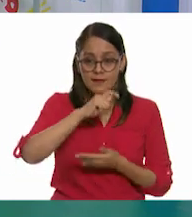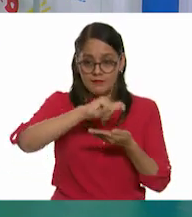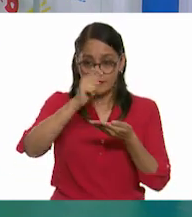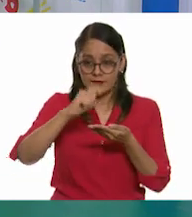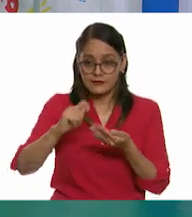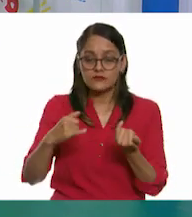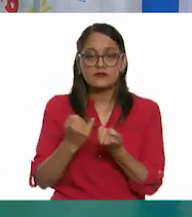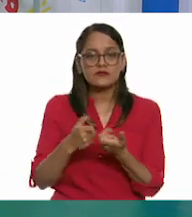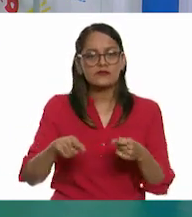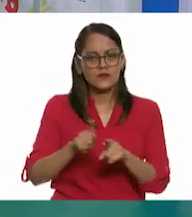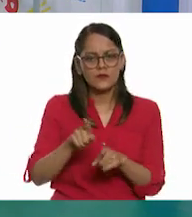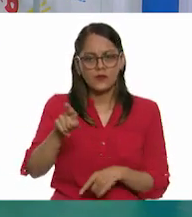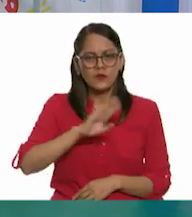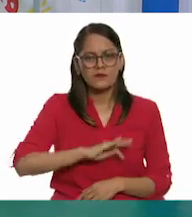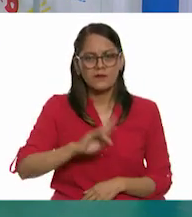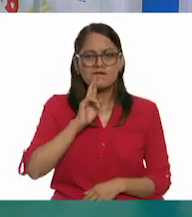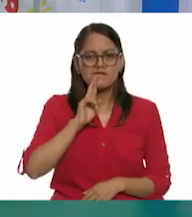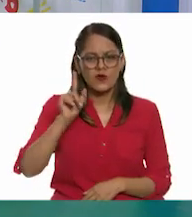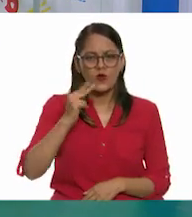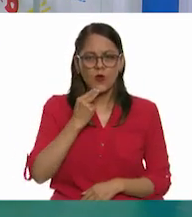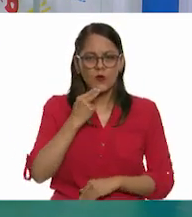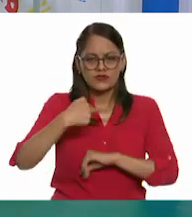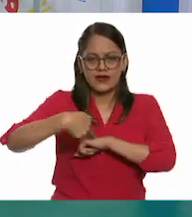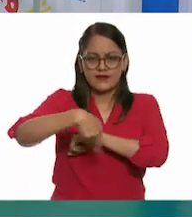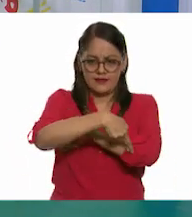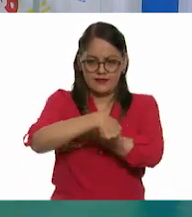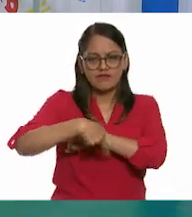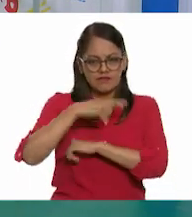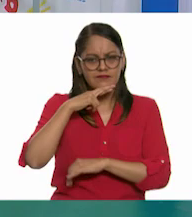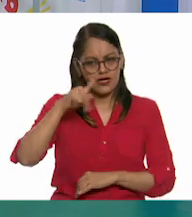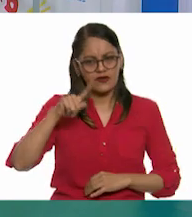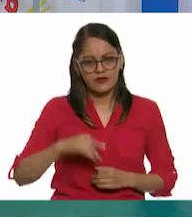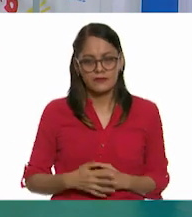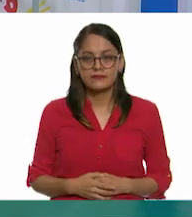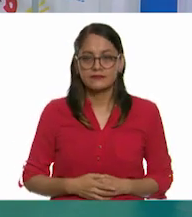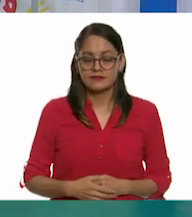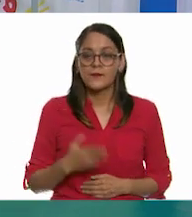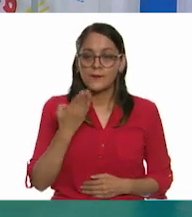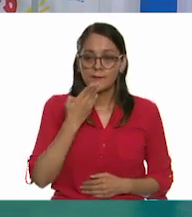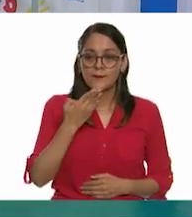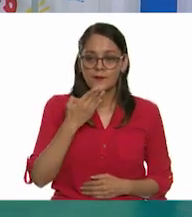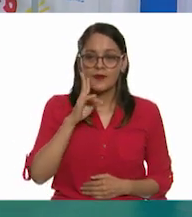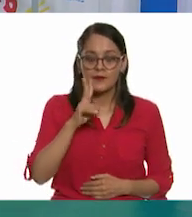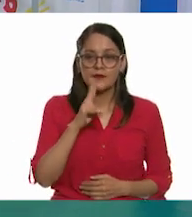hacer es con el uso de nuestra regla. ¿Estás de acuerdo? Sí, estoy de acuerdo, maestro. Vamos a ver.